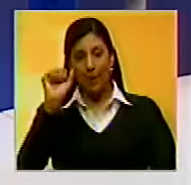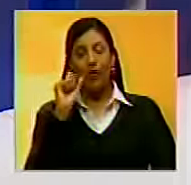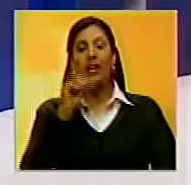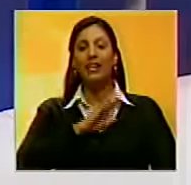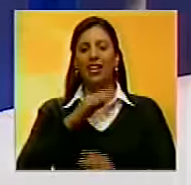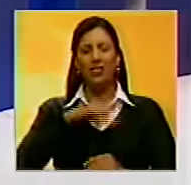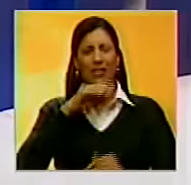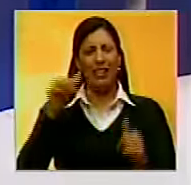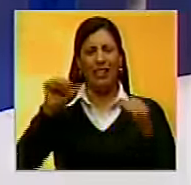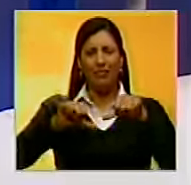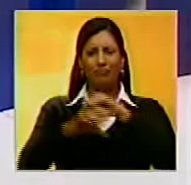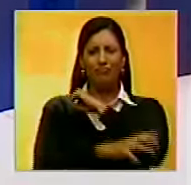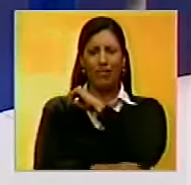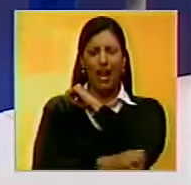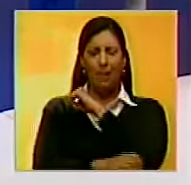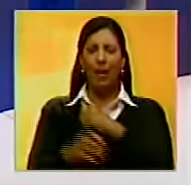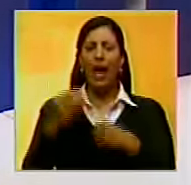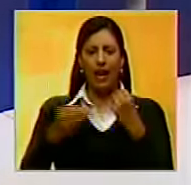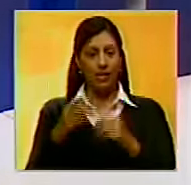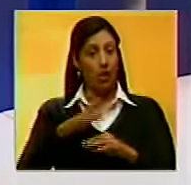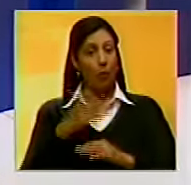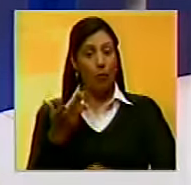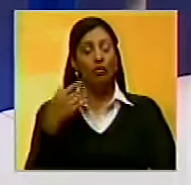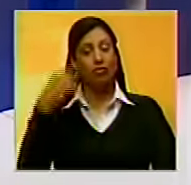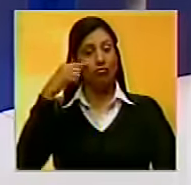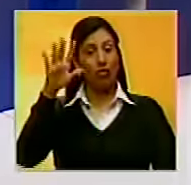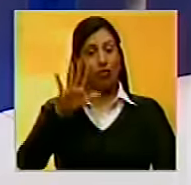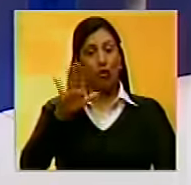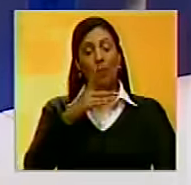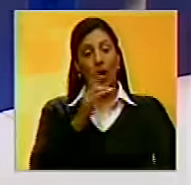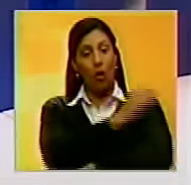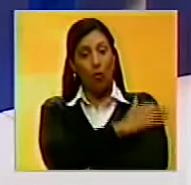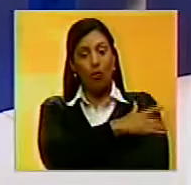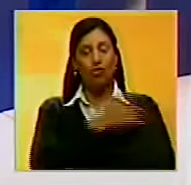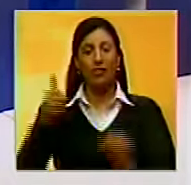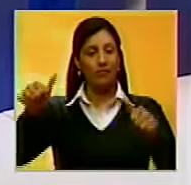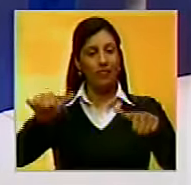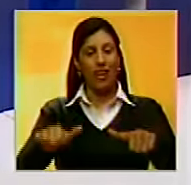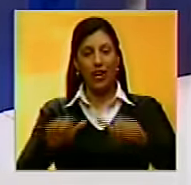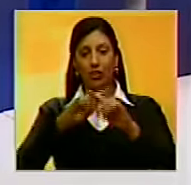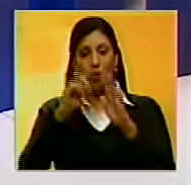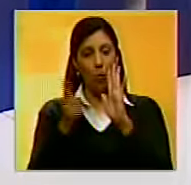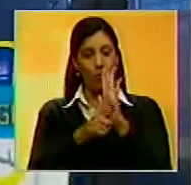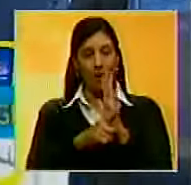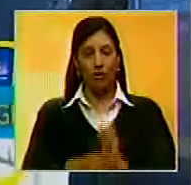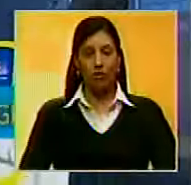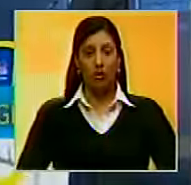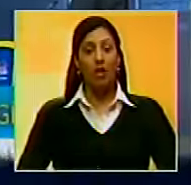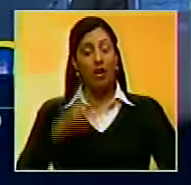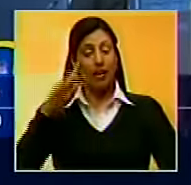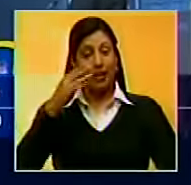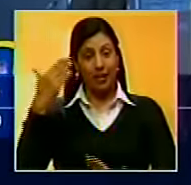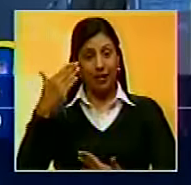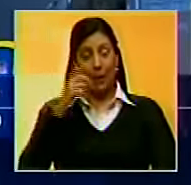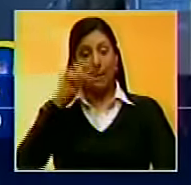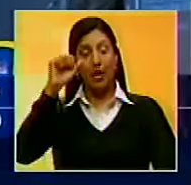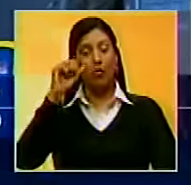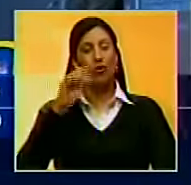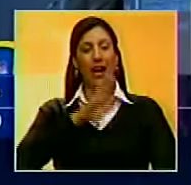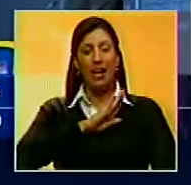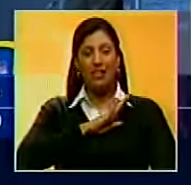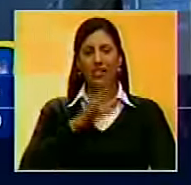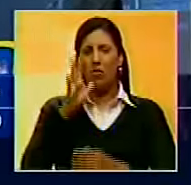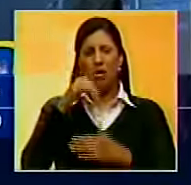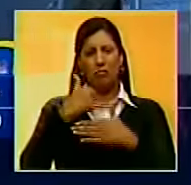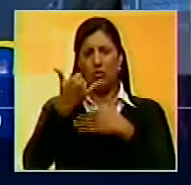estuvo llena de fraudes e irregularidades, por lo que considera que la oposición fracasó totalmente. A juicio del mandatario, la disidencia